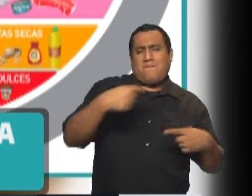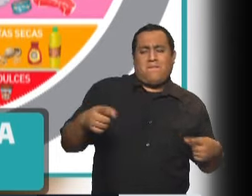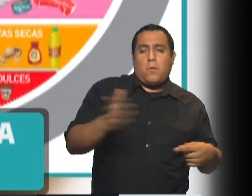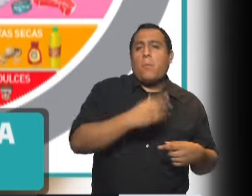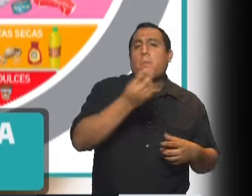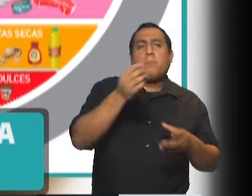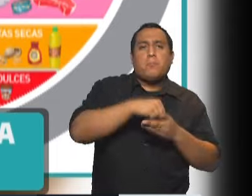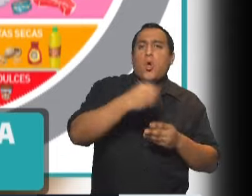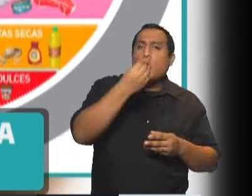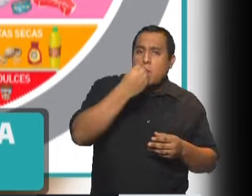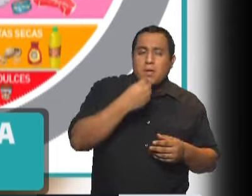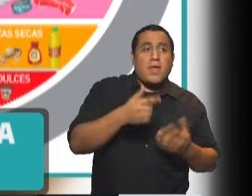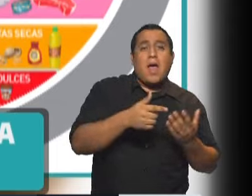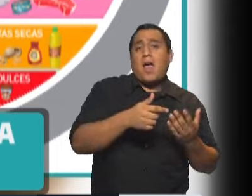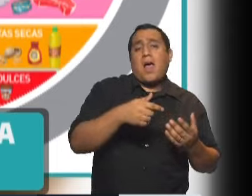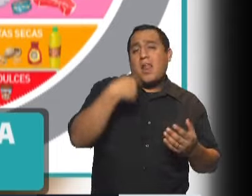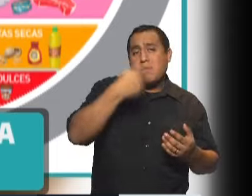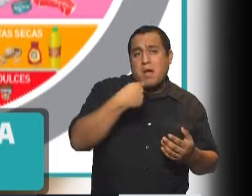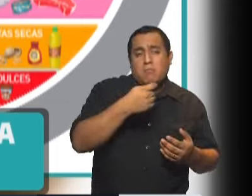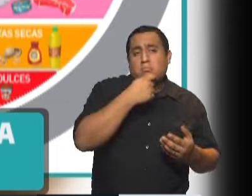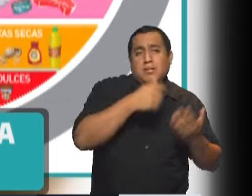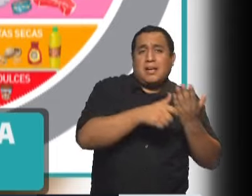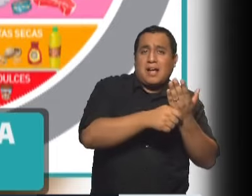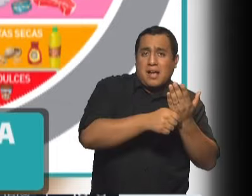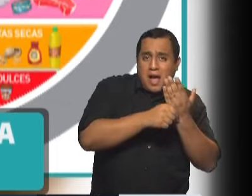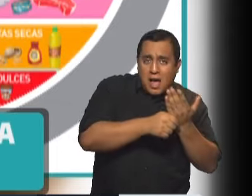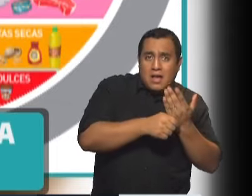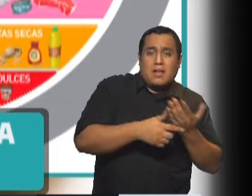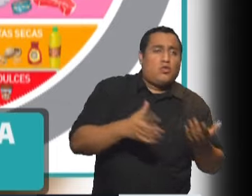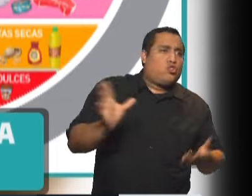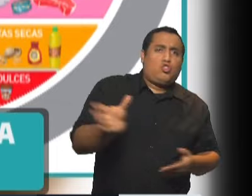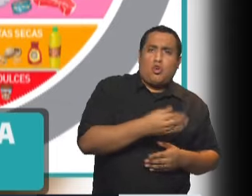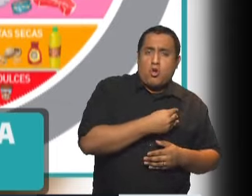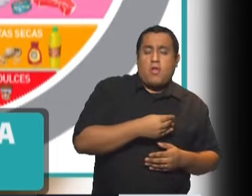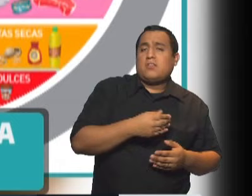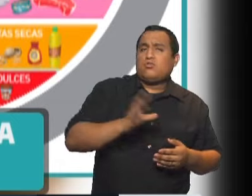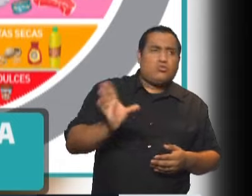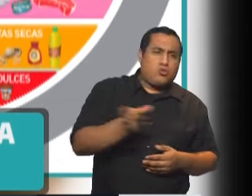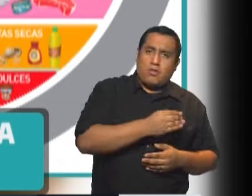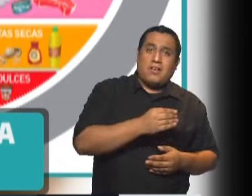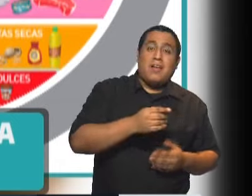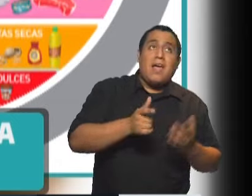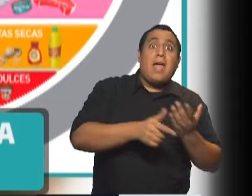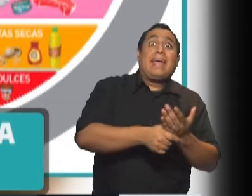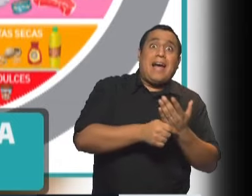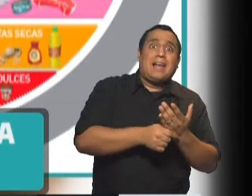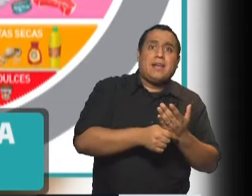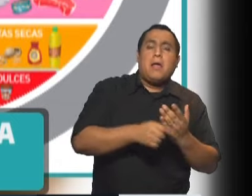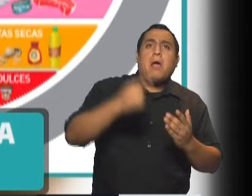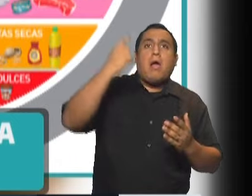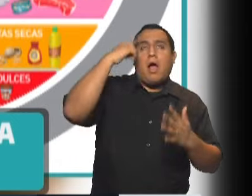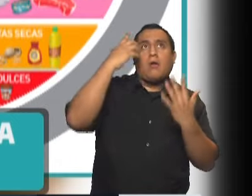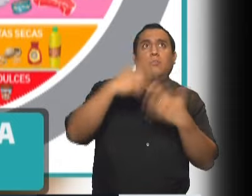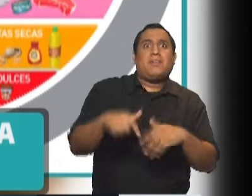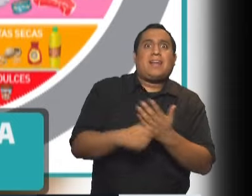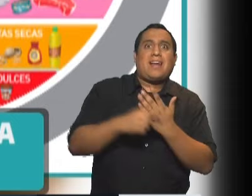los alimentos de origen animal como son las carnes todas las carnes porque cuando nosotros hablamos de carnes pensamos siempre en